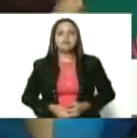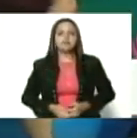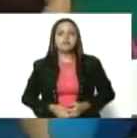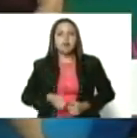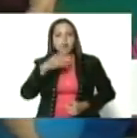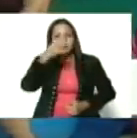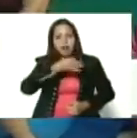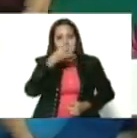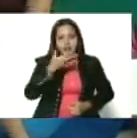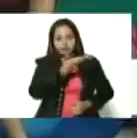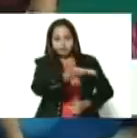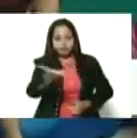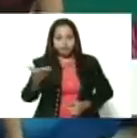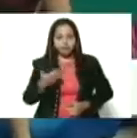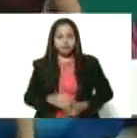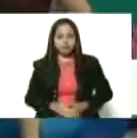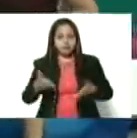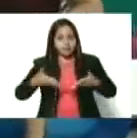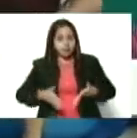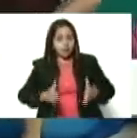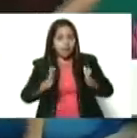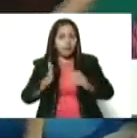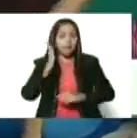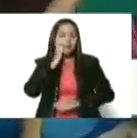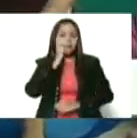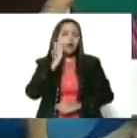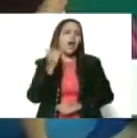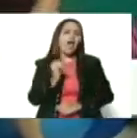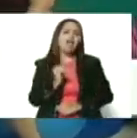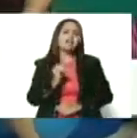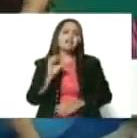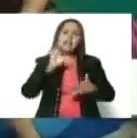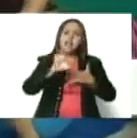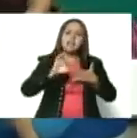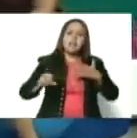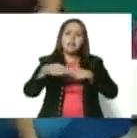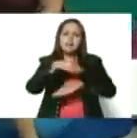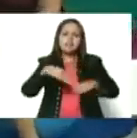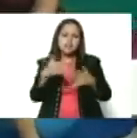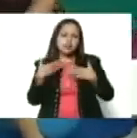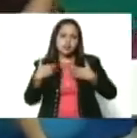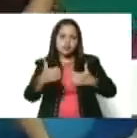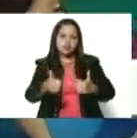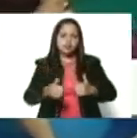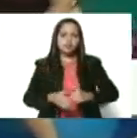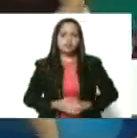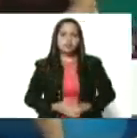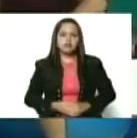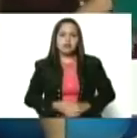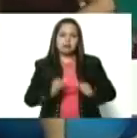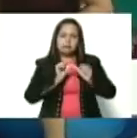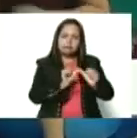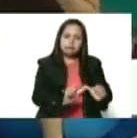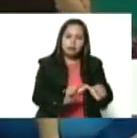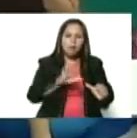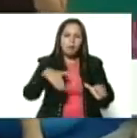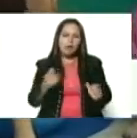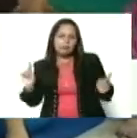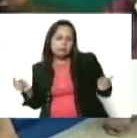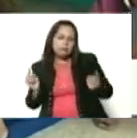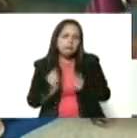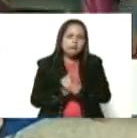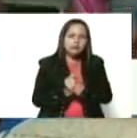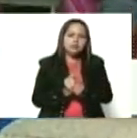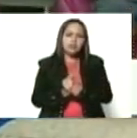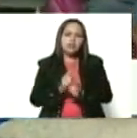para todas. La ruta materna forma parte de las estrategias que el Ministerio de la Salud ha fijado para la reducción de la mortalidad